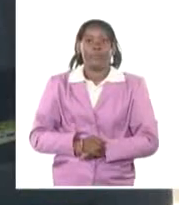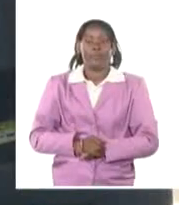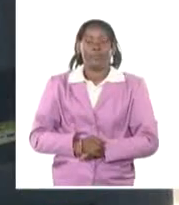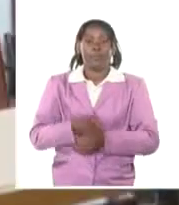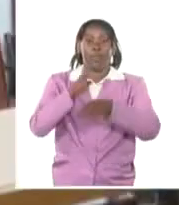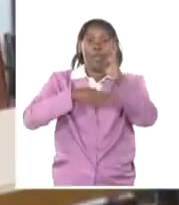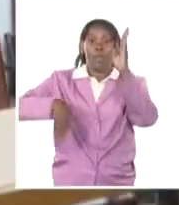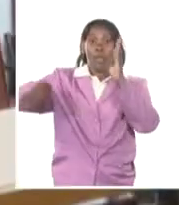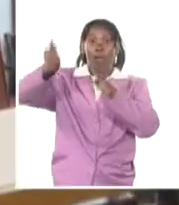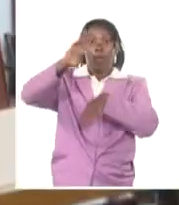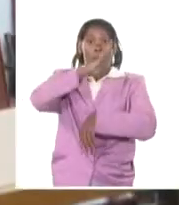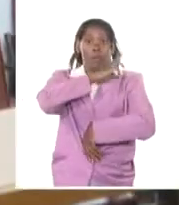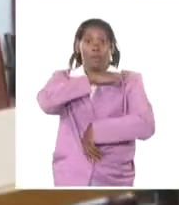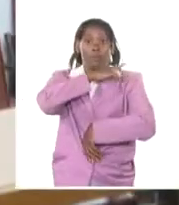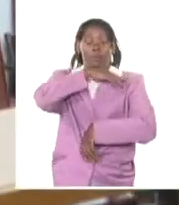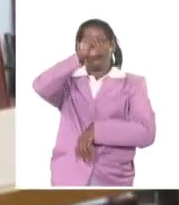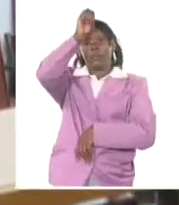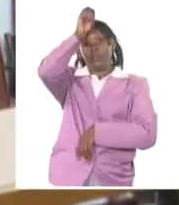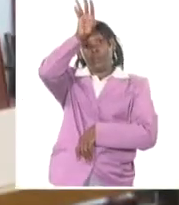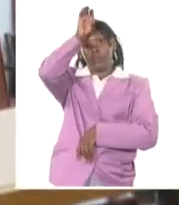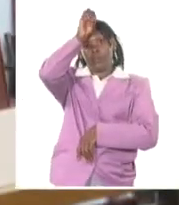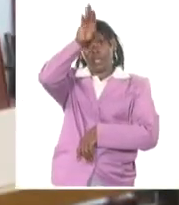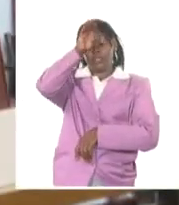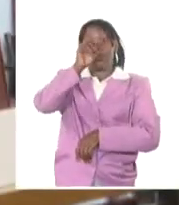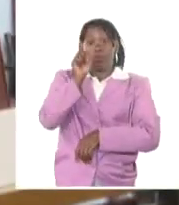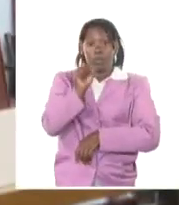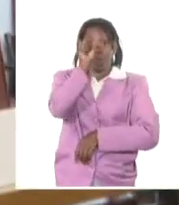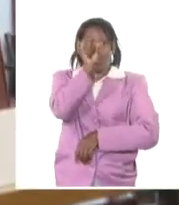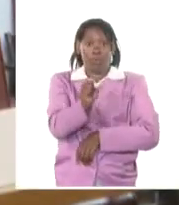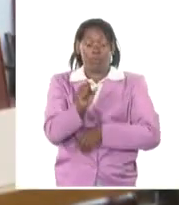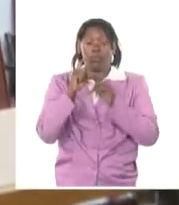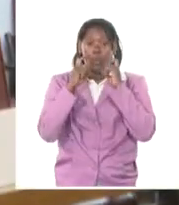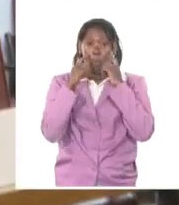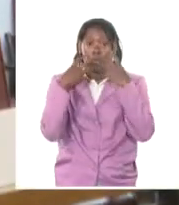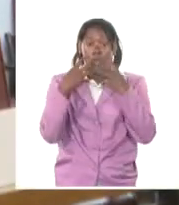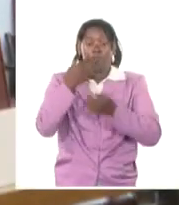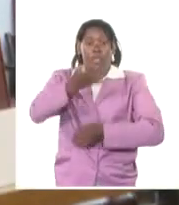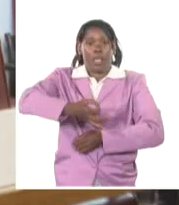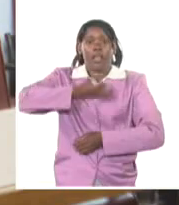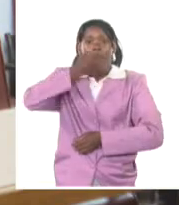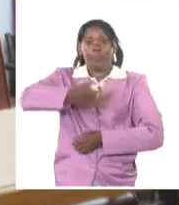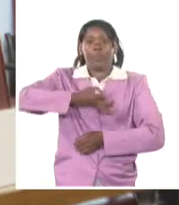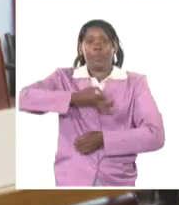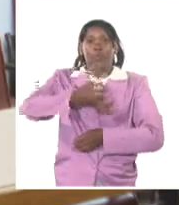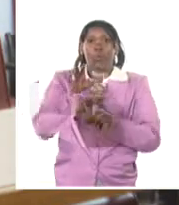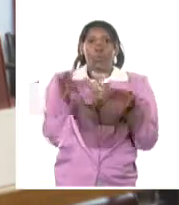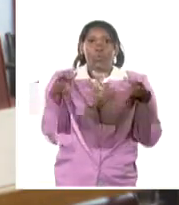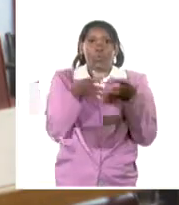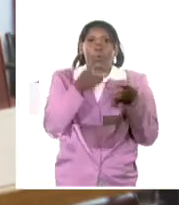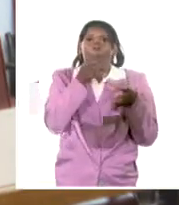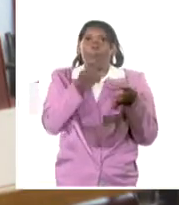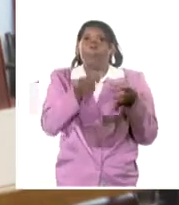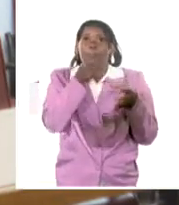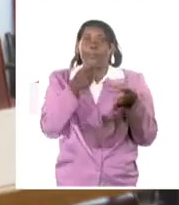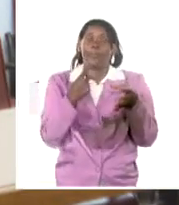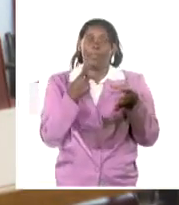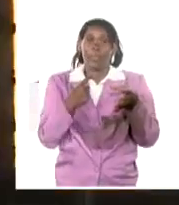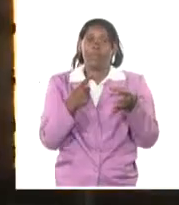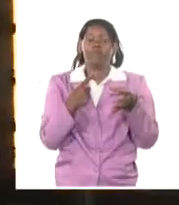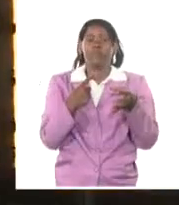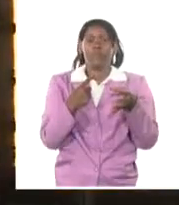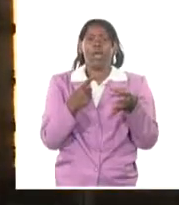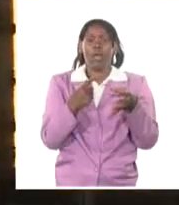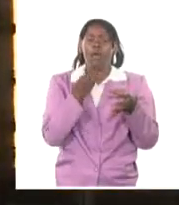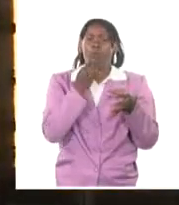ministro de Energía y Minas, Vicente de la O. Levy, explicó a nuestro equipo que el problema tiene